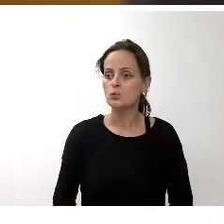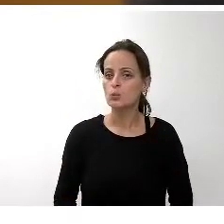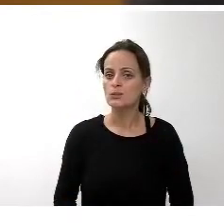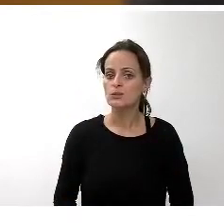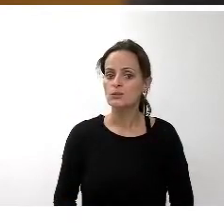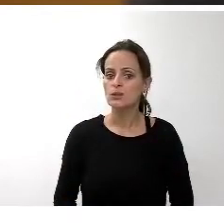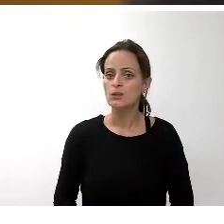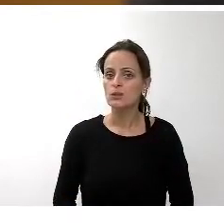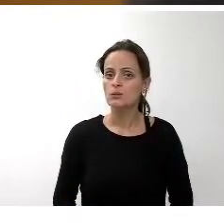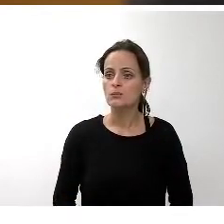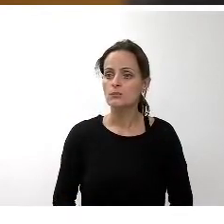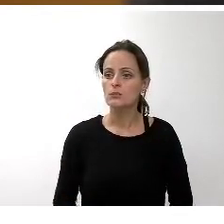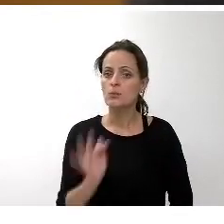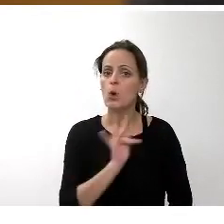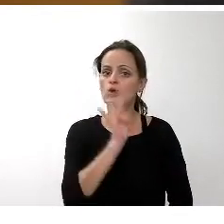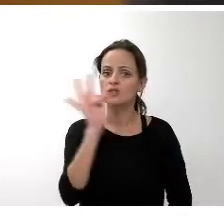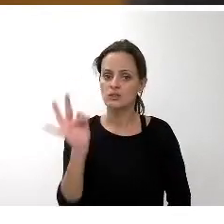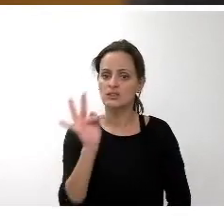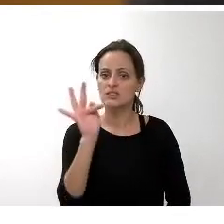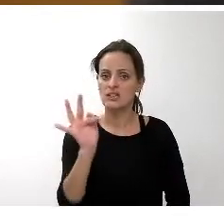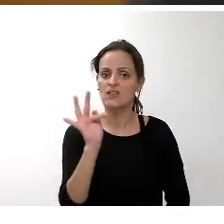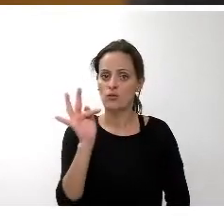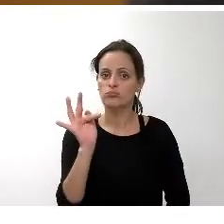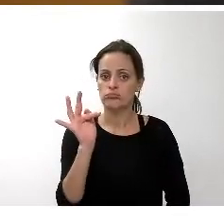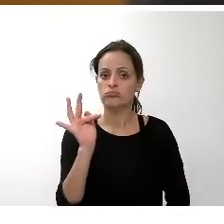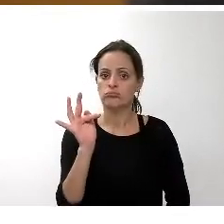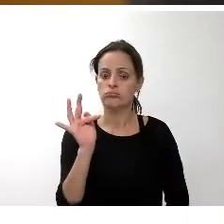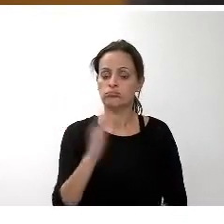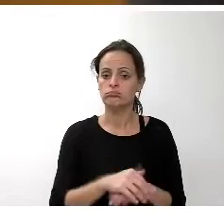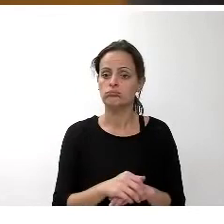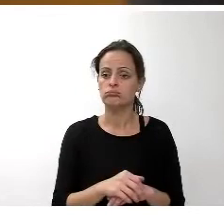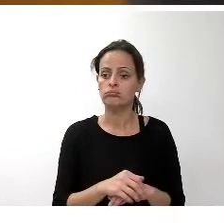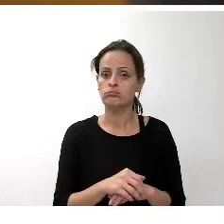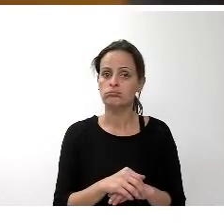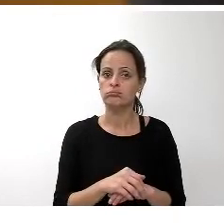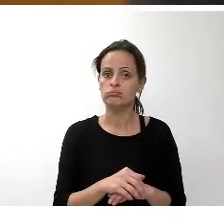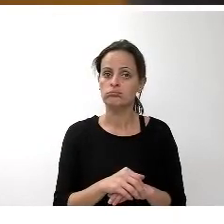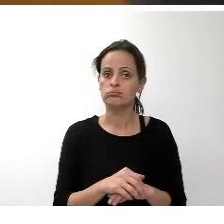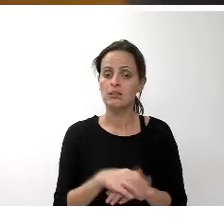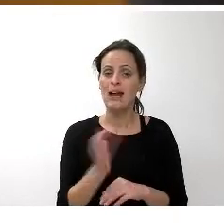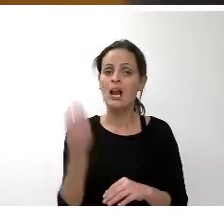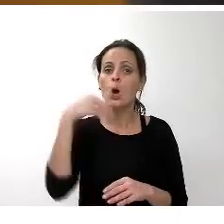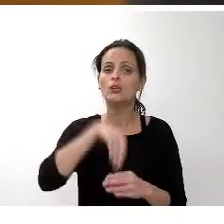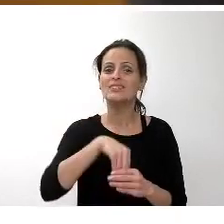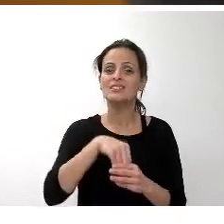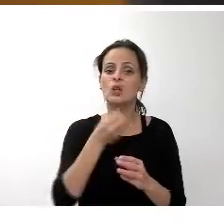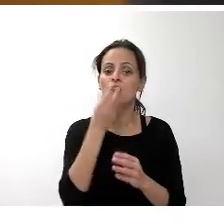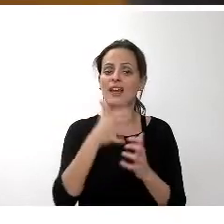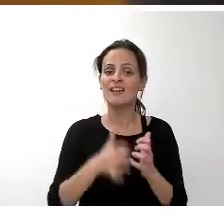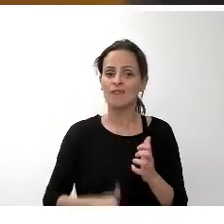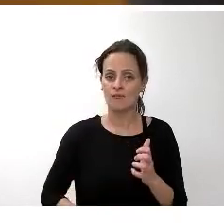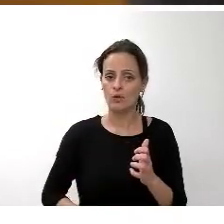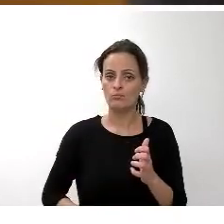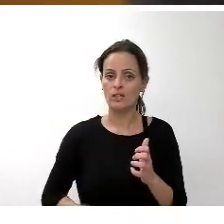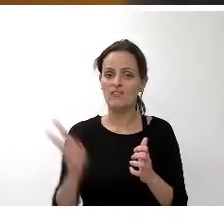informe favorable de la intervención general de la corporación del contenido del informe de la intervención se desprende y se concluye